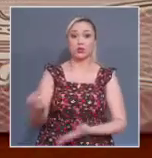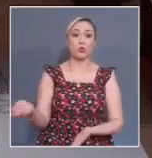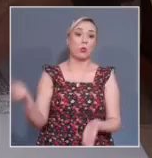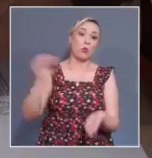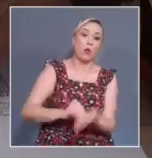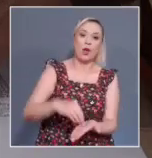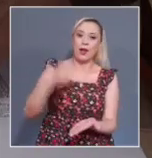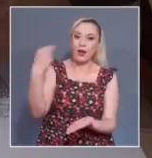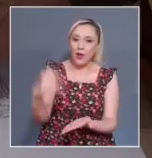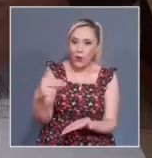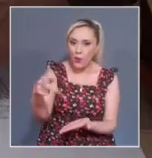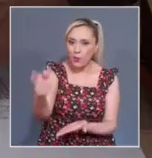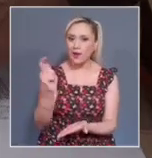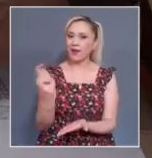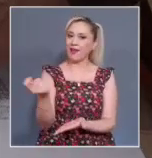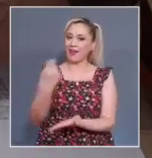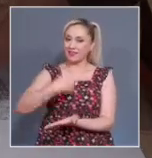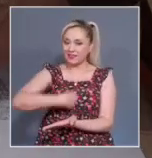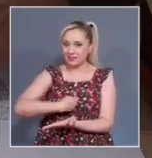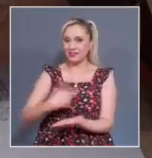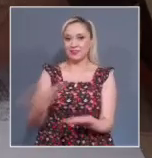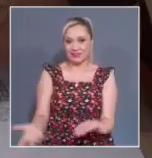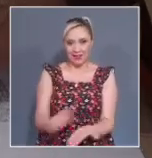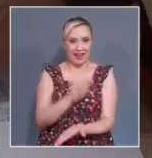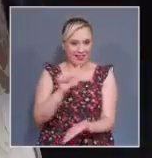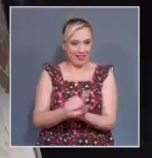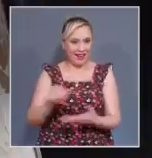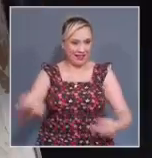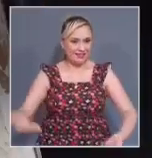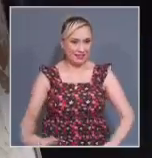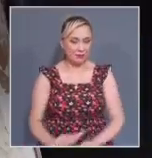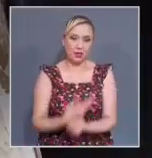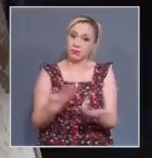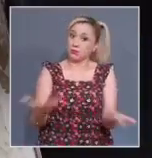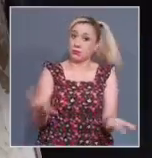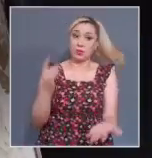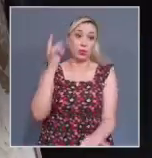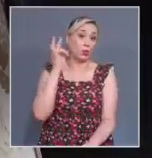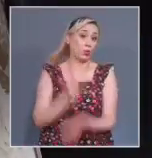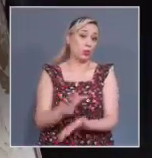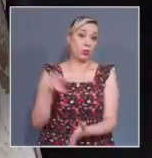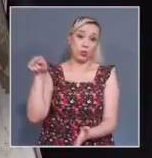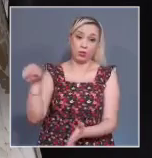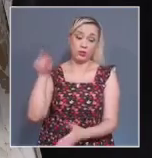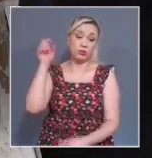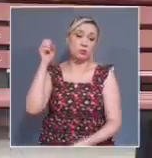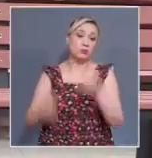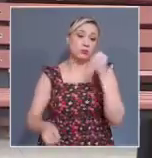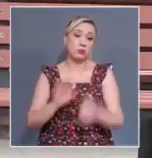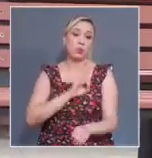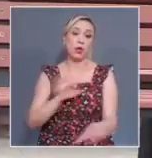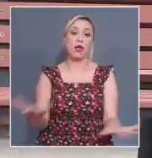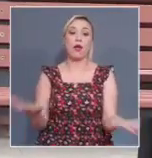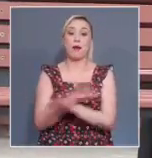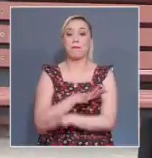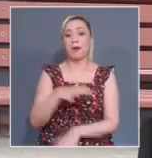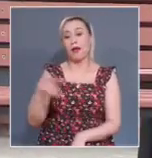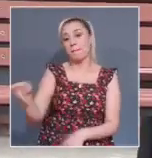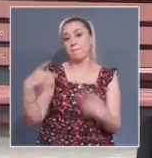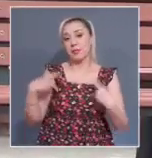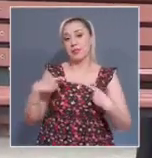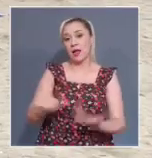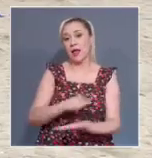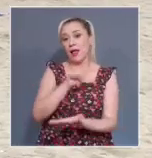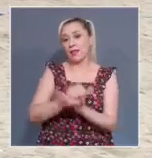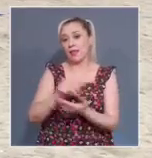igualdad al establecer que la vía judicial es la única forma de modificar el acta de nacimiento de una persona cuando su nombre le